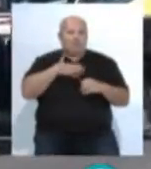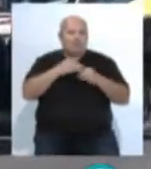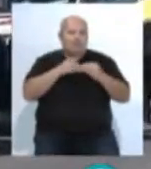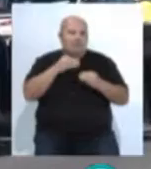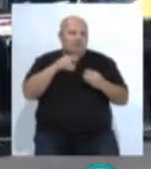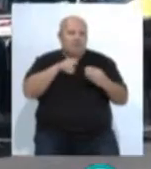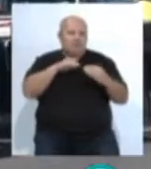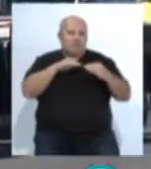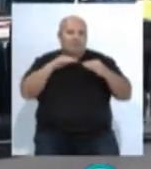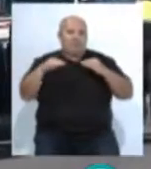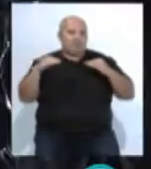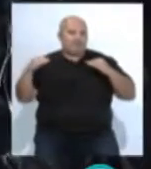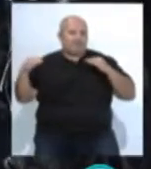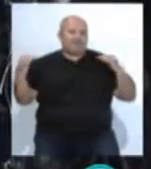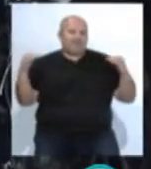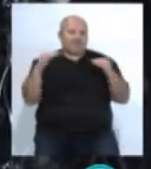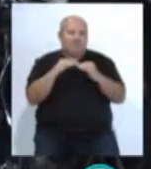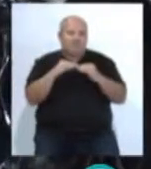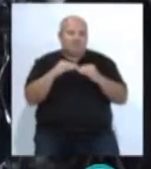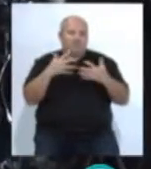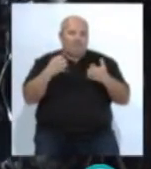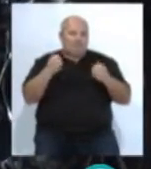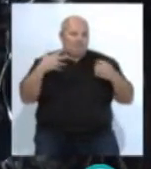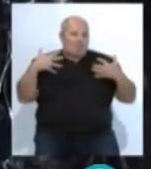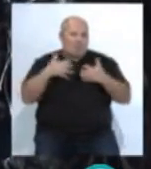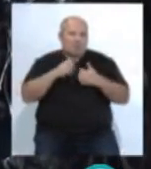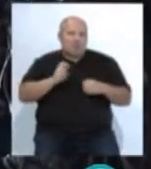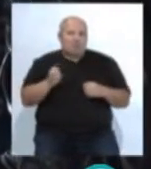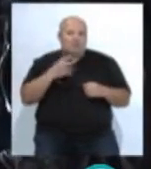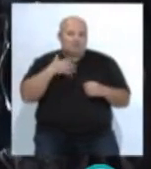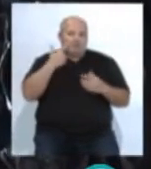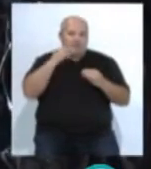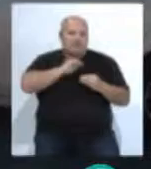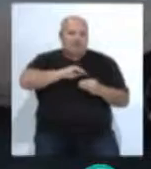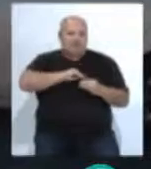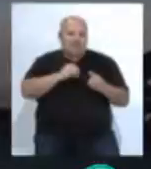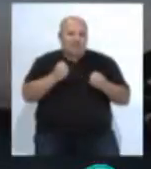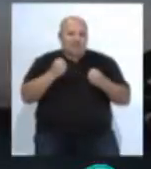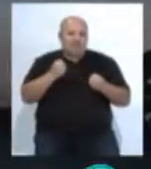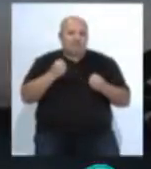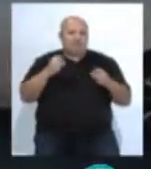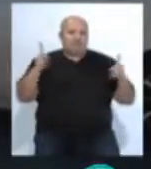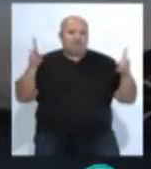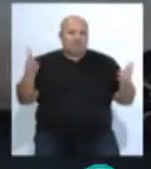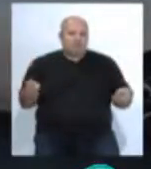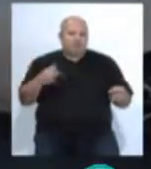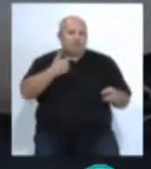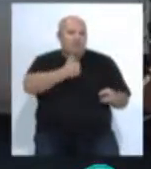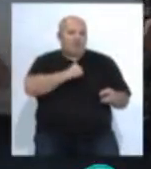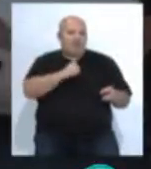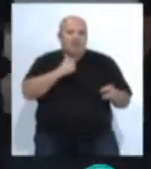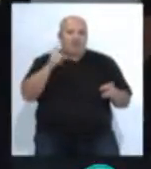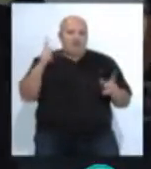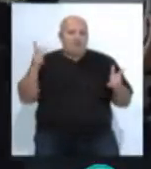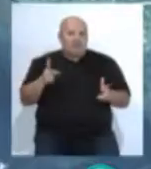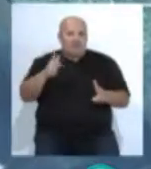parcialmente el carril contrario y chocaba frontalmente con otro coche. Un aparatoso accidente que movilizó a la policía local, al personal